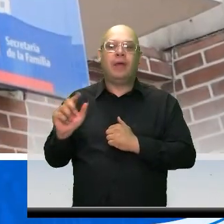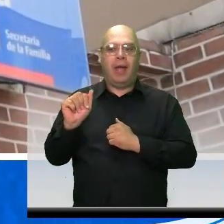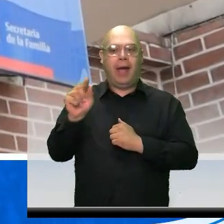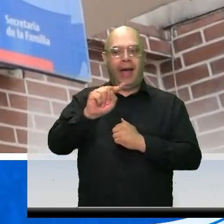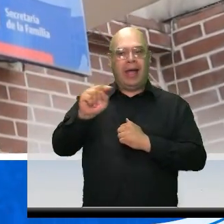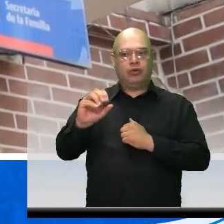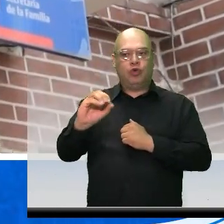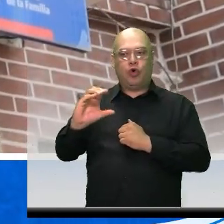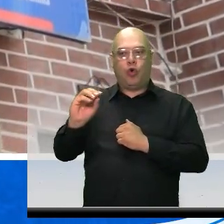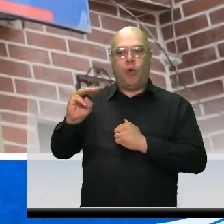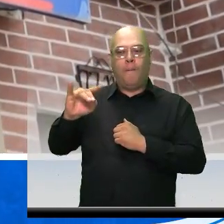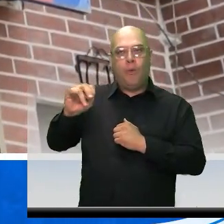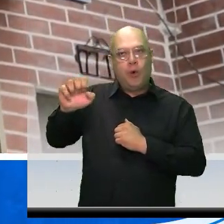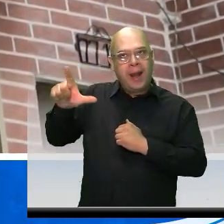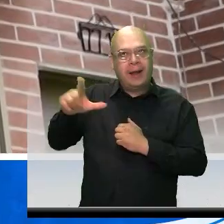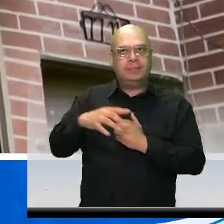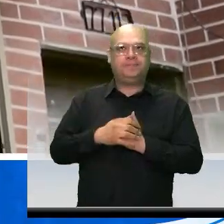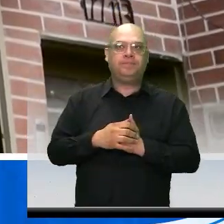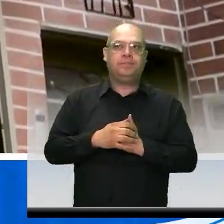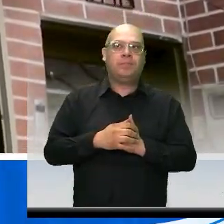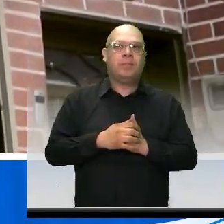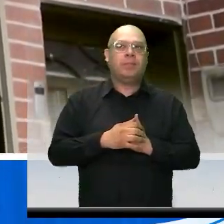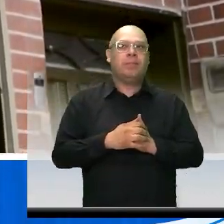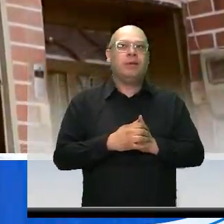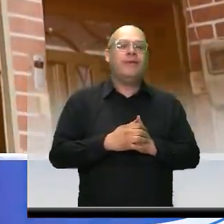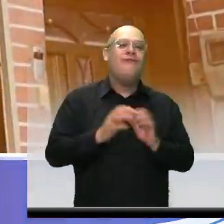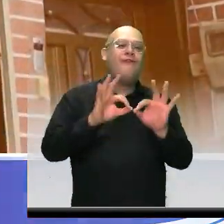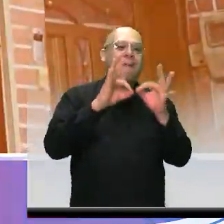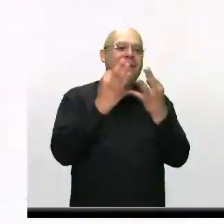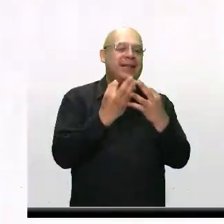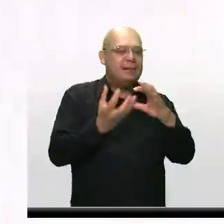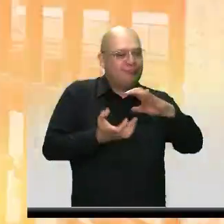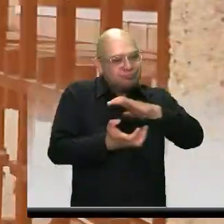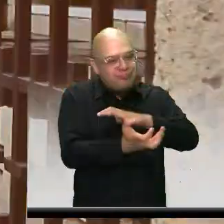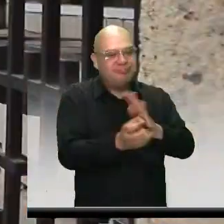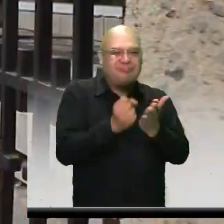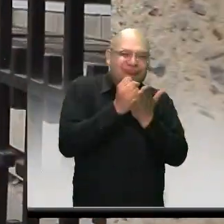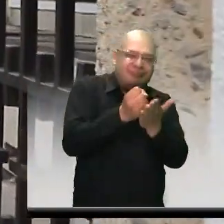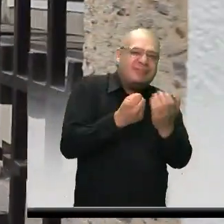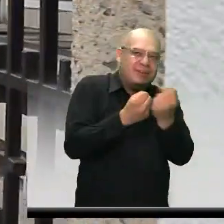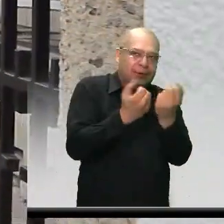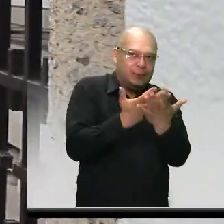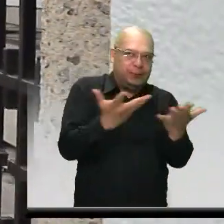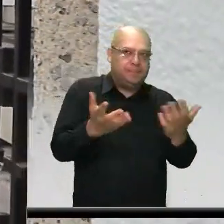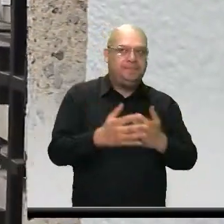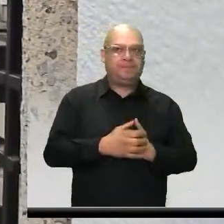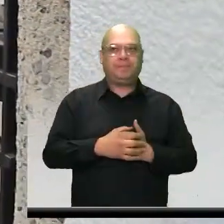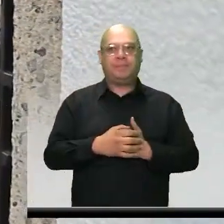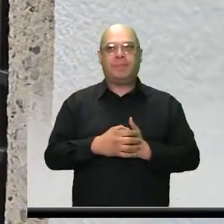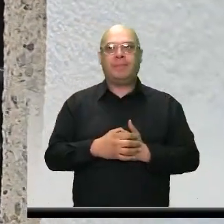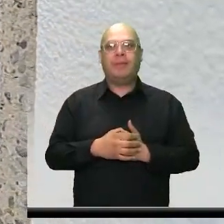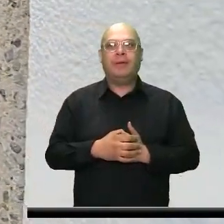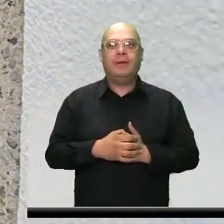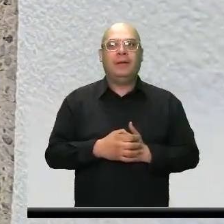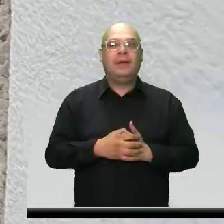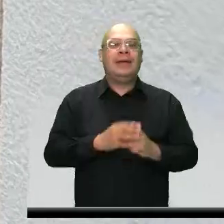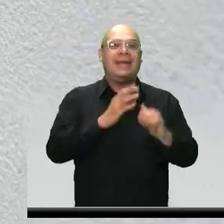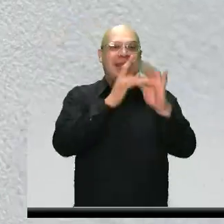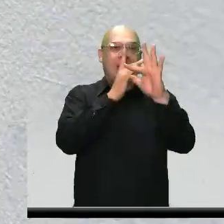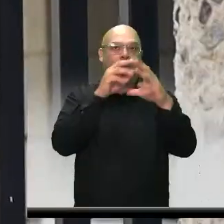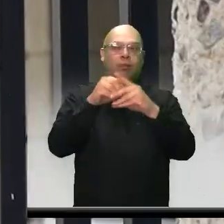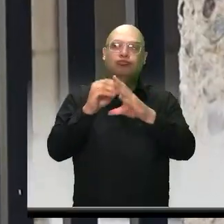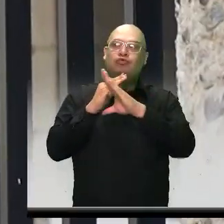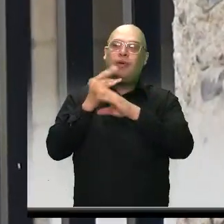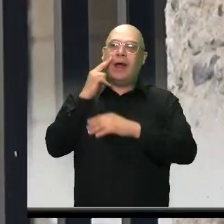Hablaremos de los centros de atención integral a la familia. Santiago, Itagüí es referente de seguridad a nivel nacional.